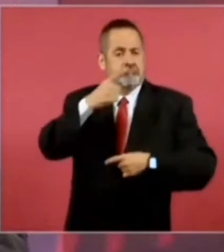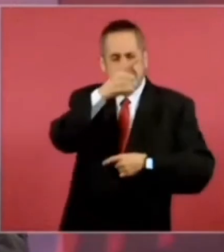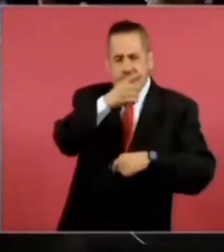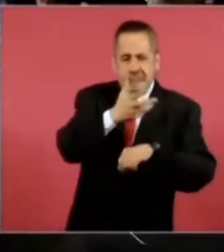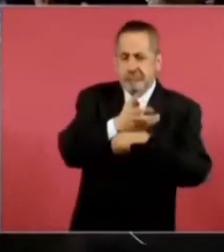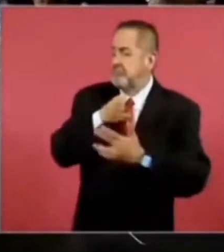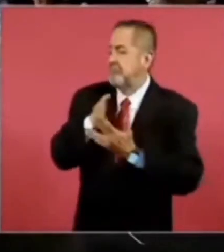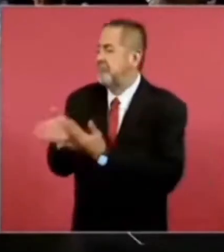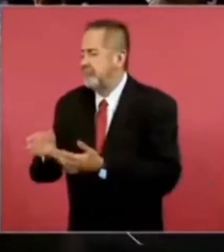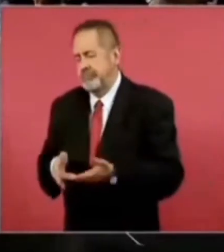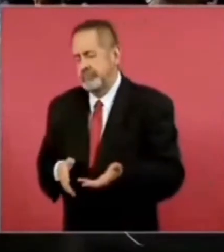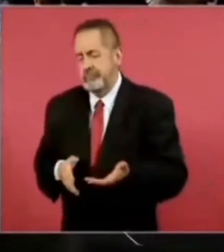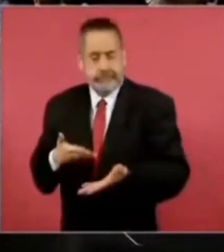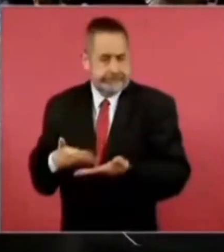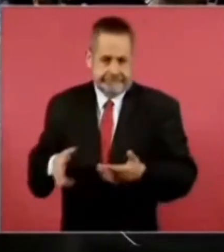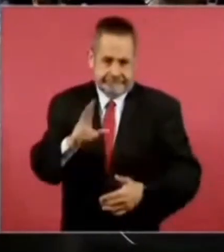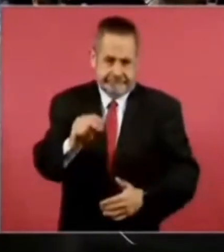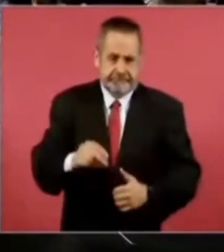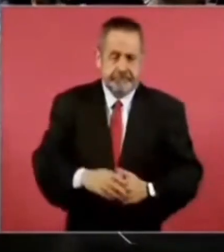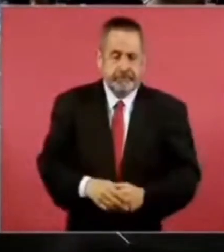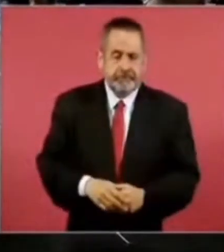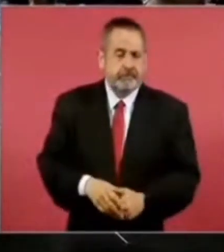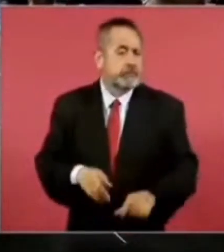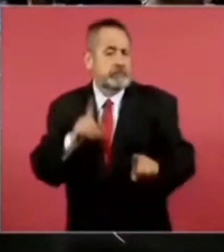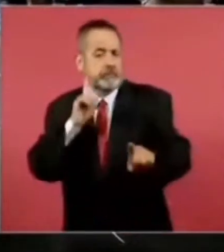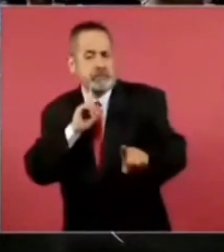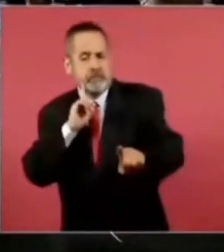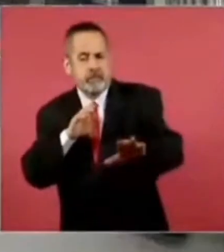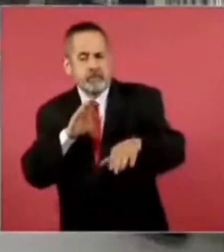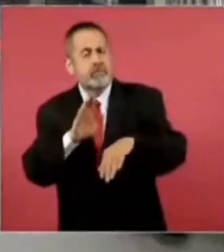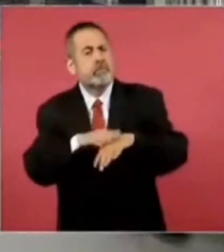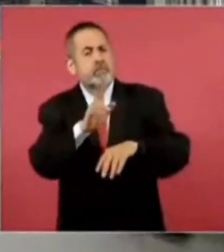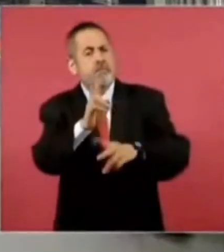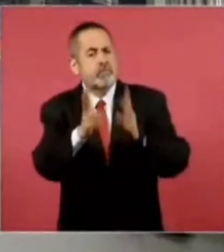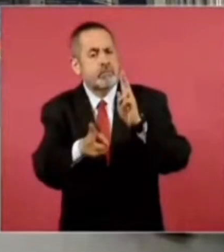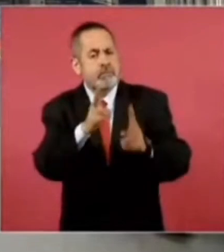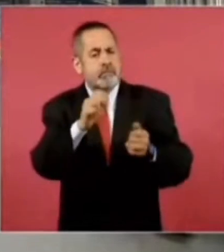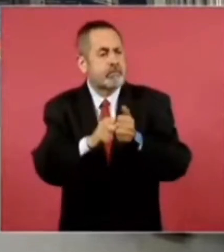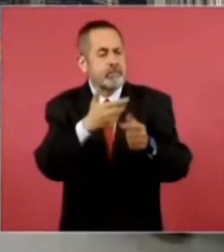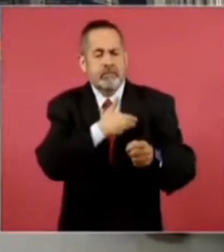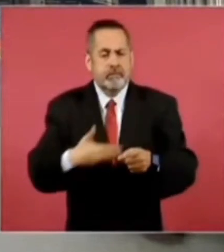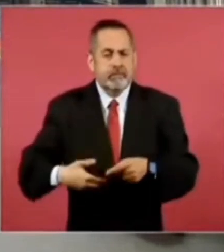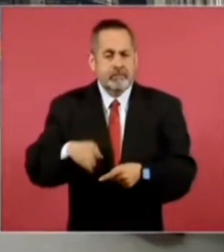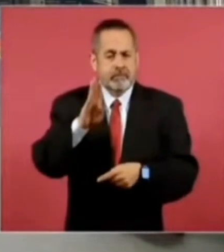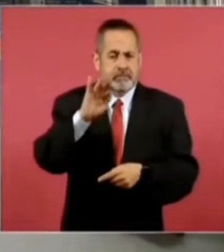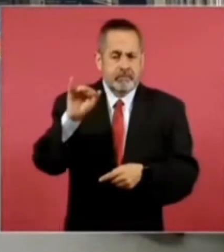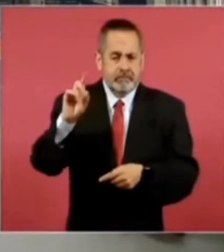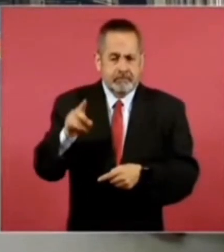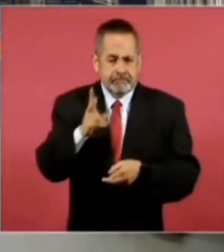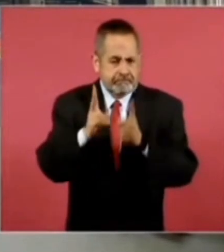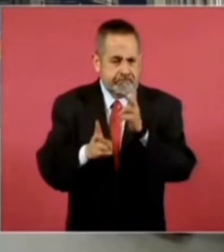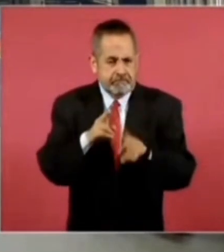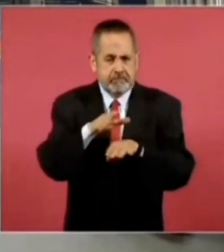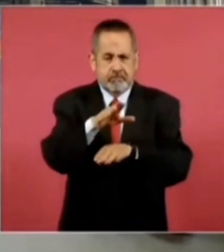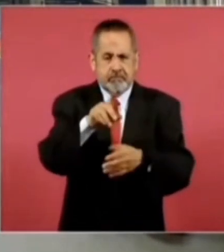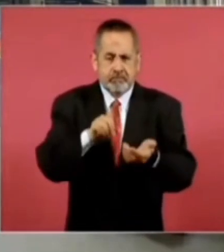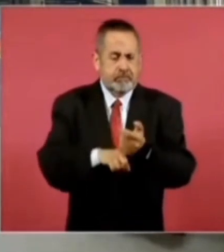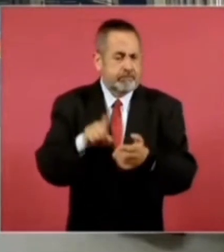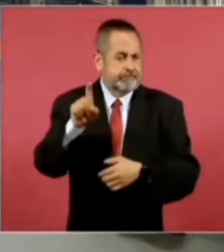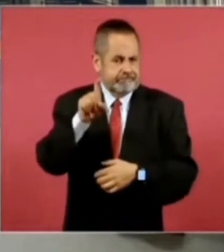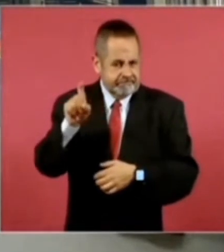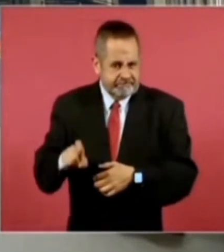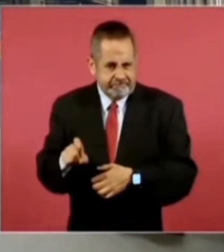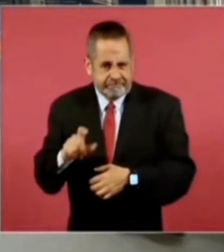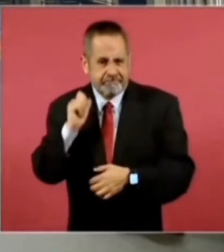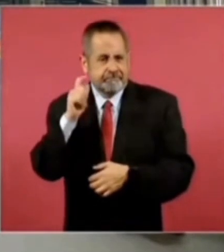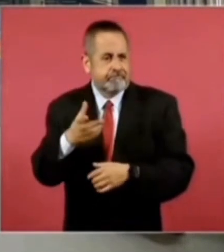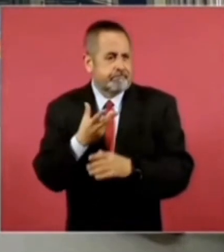El tema de la frontera, cuando fue a visitar al presidente Joe Biden, se habló sobre el tema de Texas, justo también por estos cruces fronterizos,